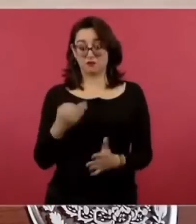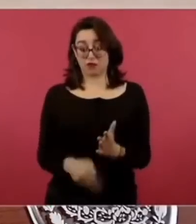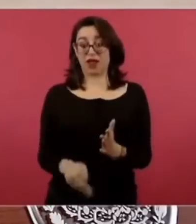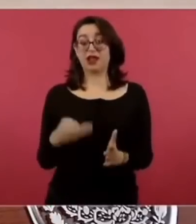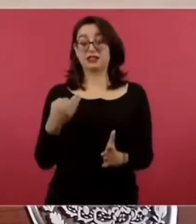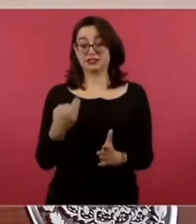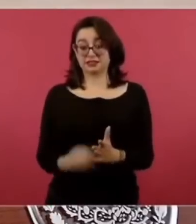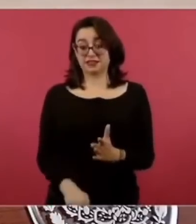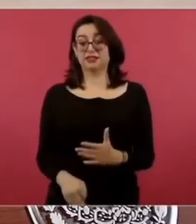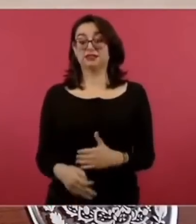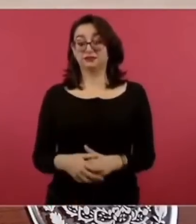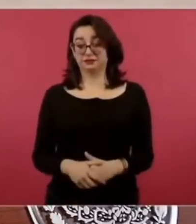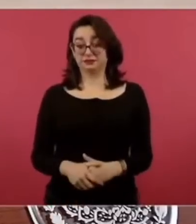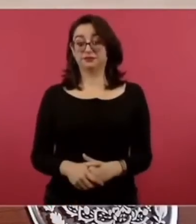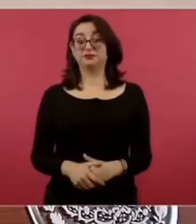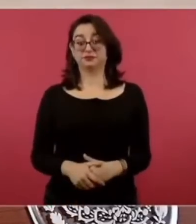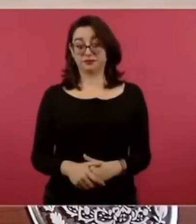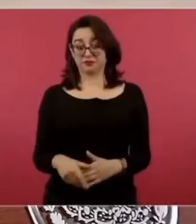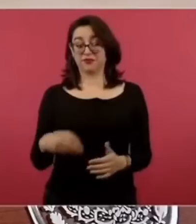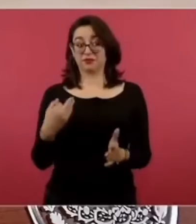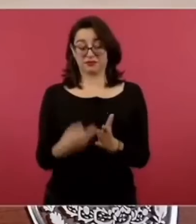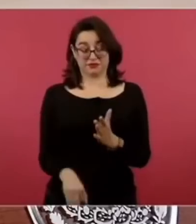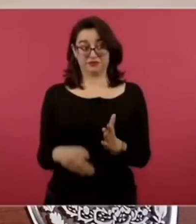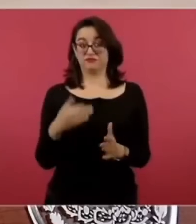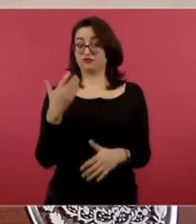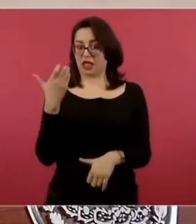no sólo es el caso del Estado de México